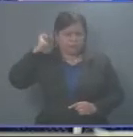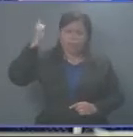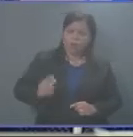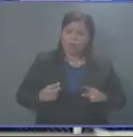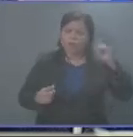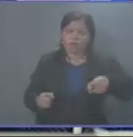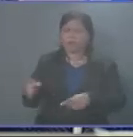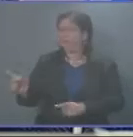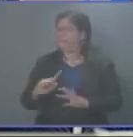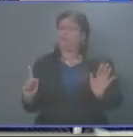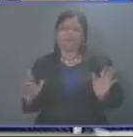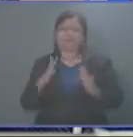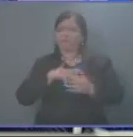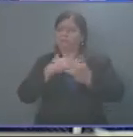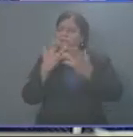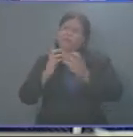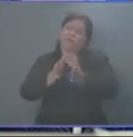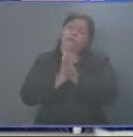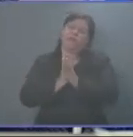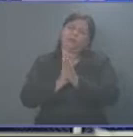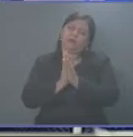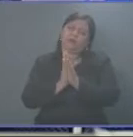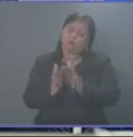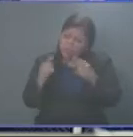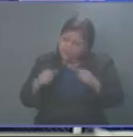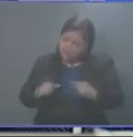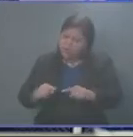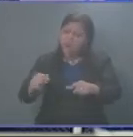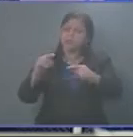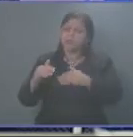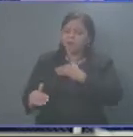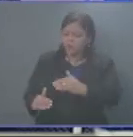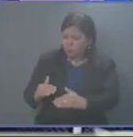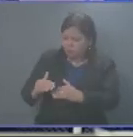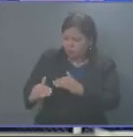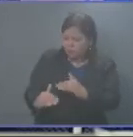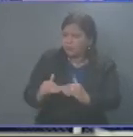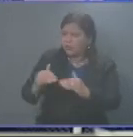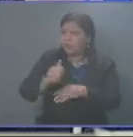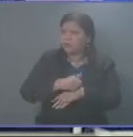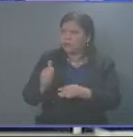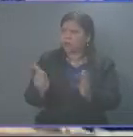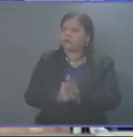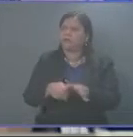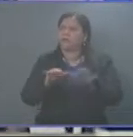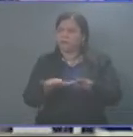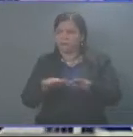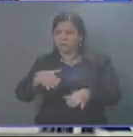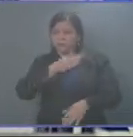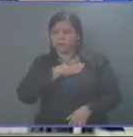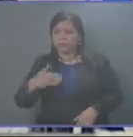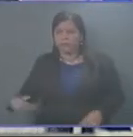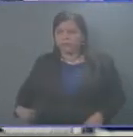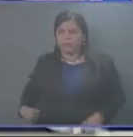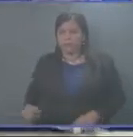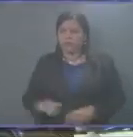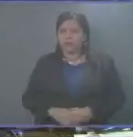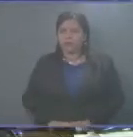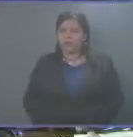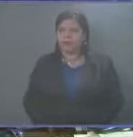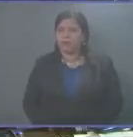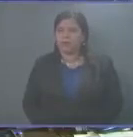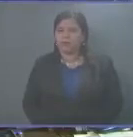por el orden solicito, con el debido respeto, que continúe el proceso de este órgano de gobierno. Muchas gracias, señor presidente y colegas diputados.